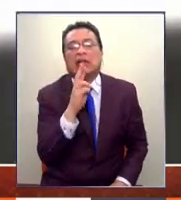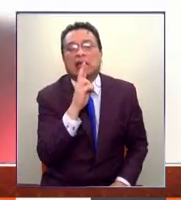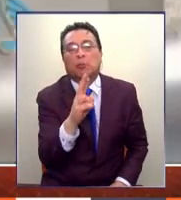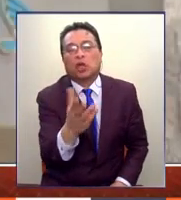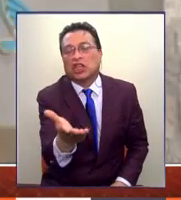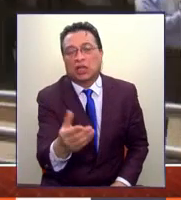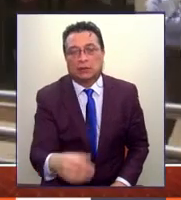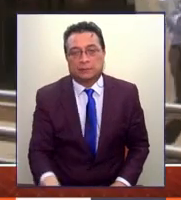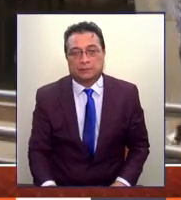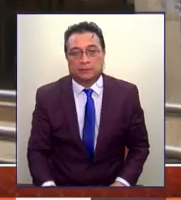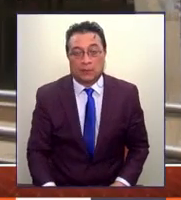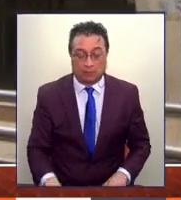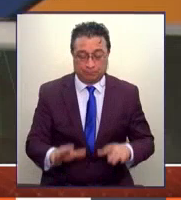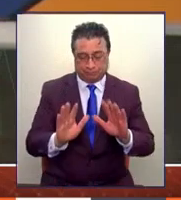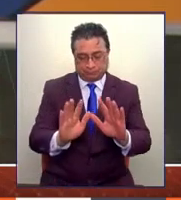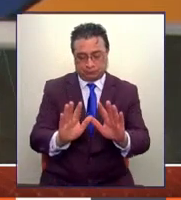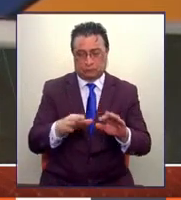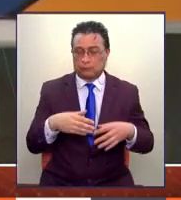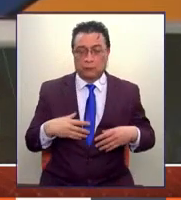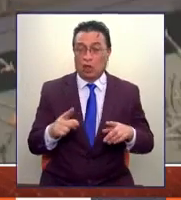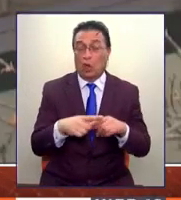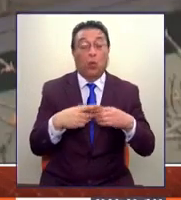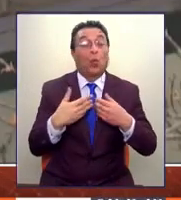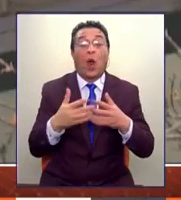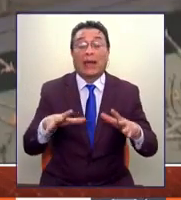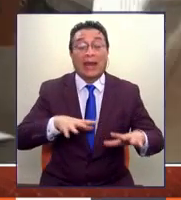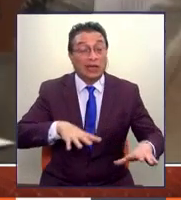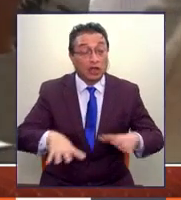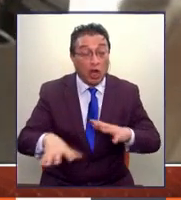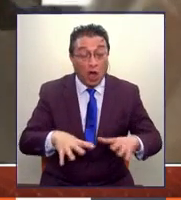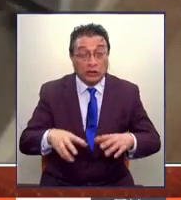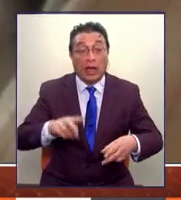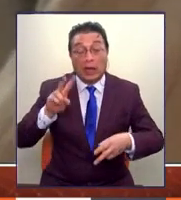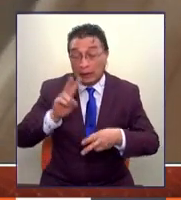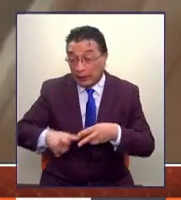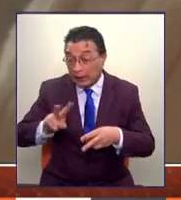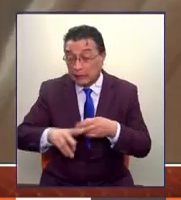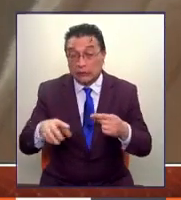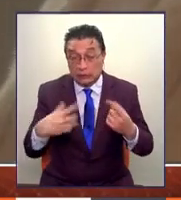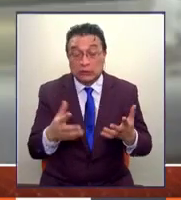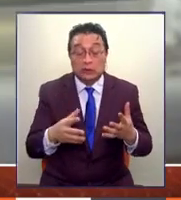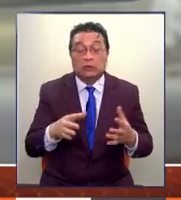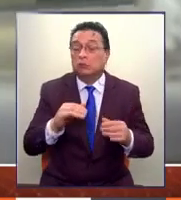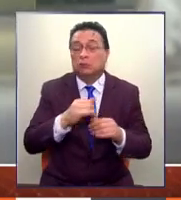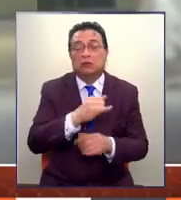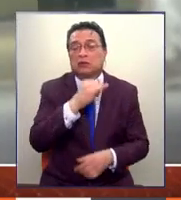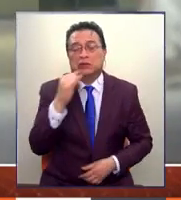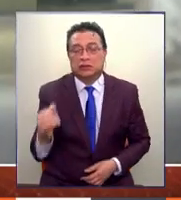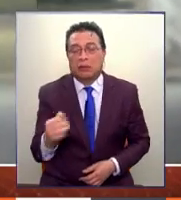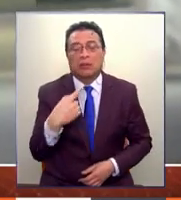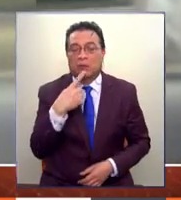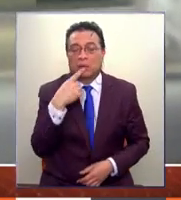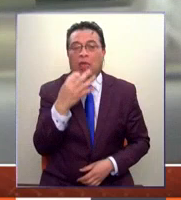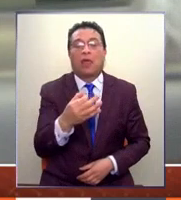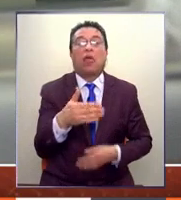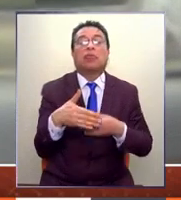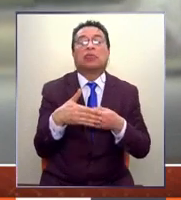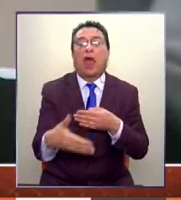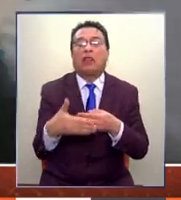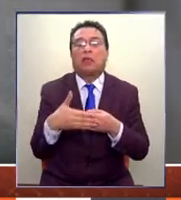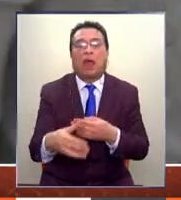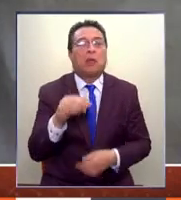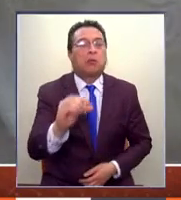Bueno, yo diría que todo lo que hagamos va a ser presa de esta frase que dice que es tarde y poco.